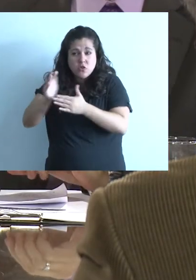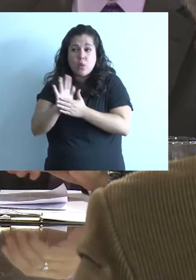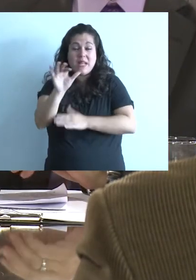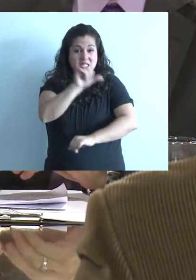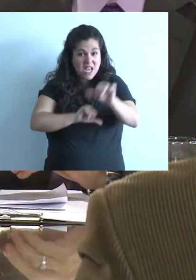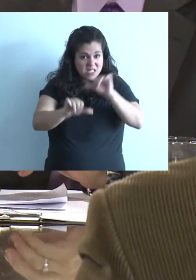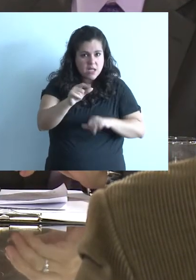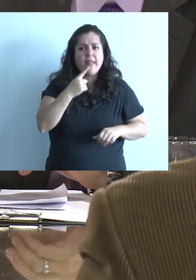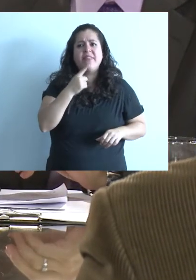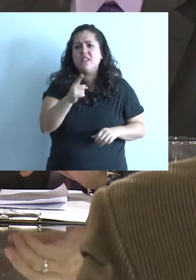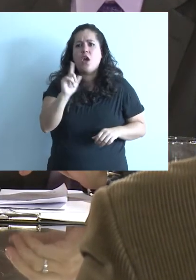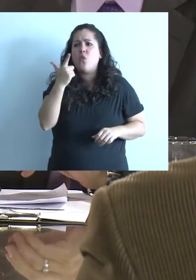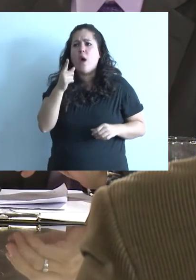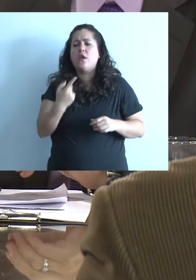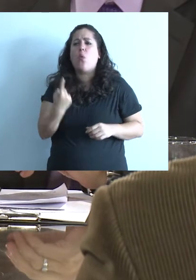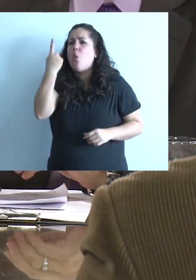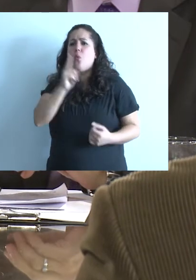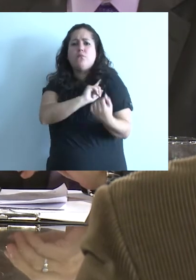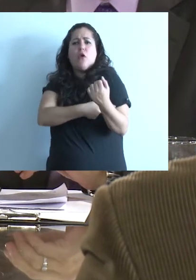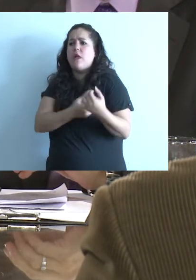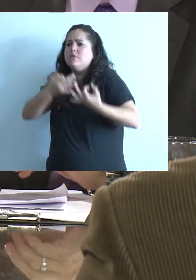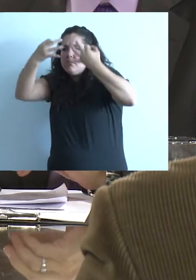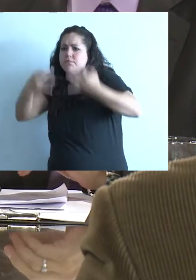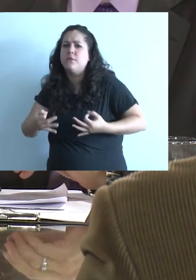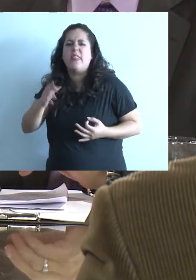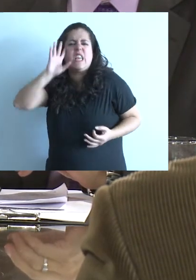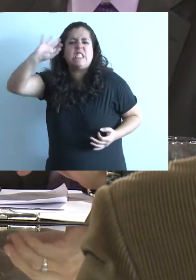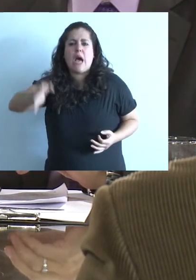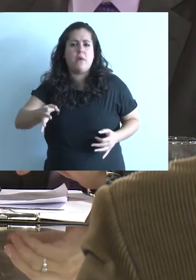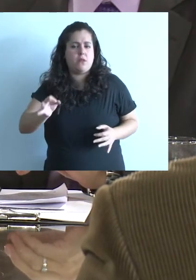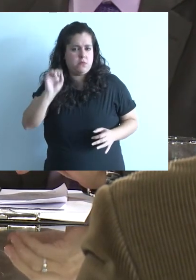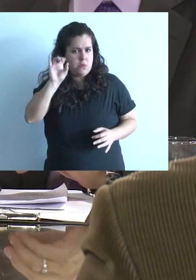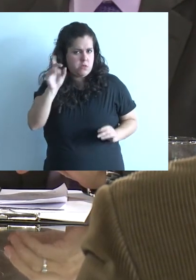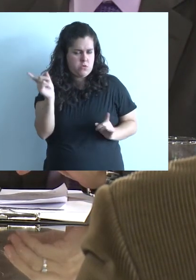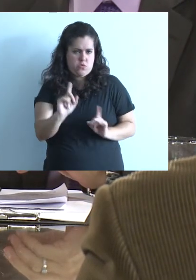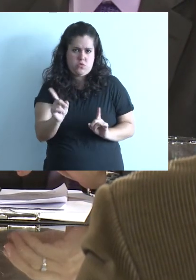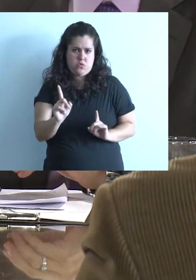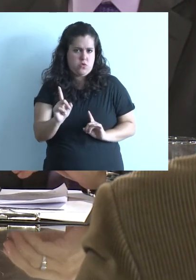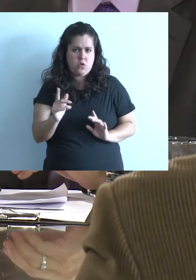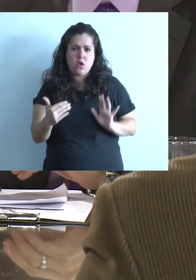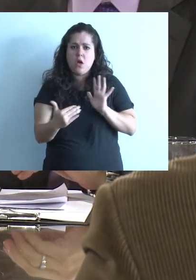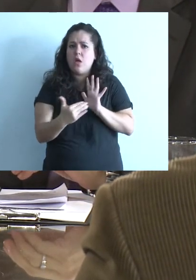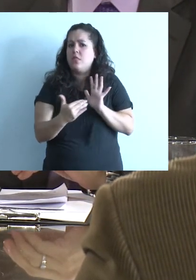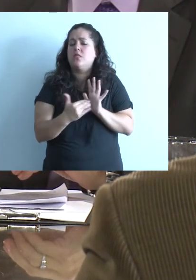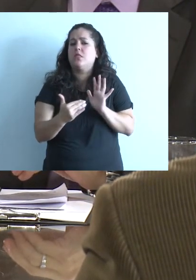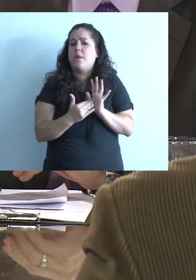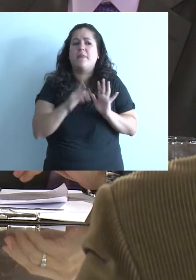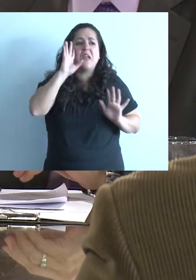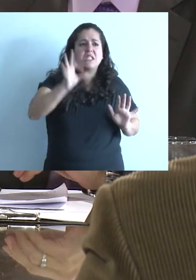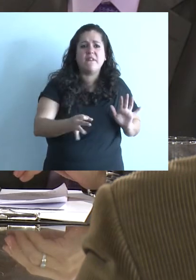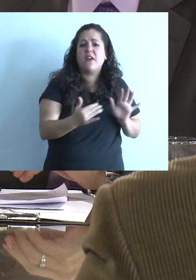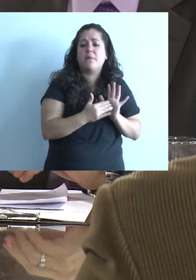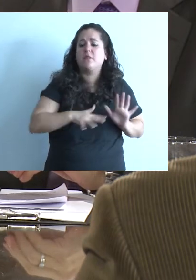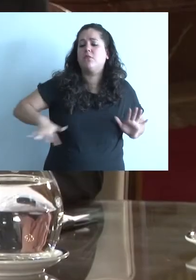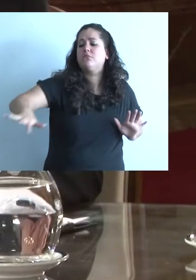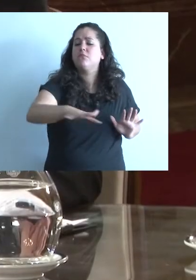ciencias cognitivas dicen que no existe una jerarquía única de saberes para todo tiempo y lugar. La valorización o la jerarquía